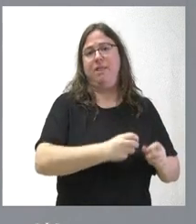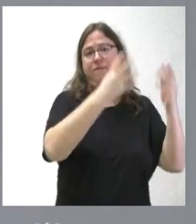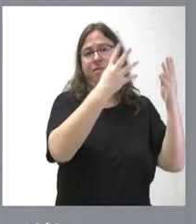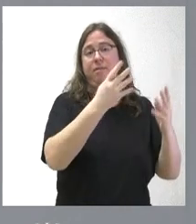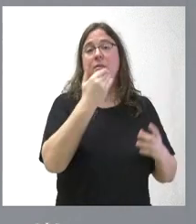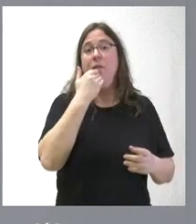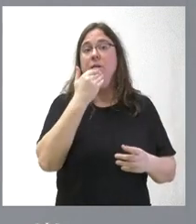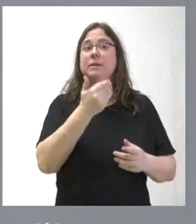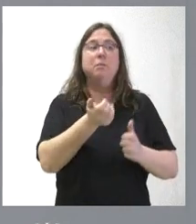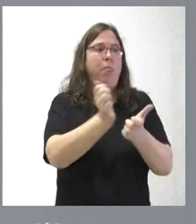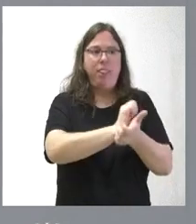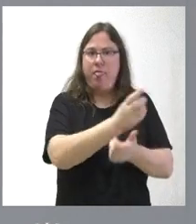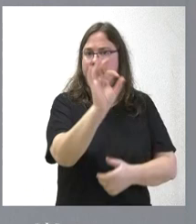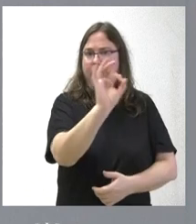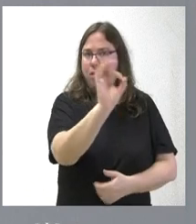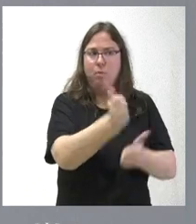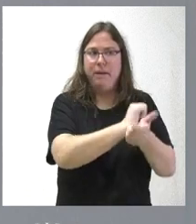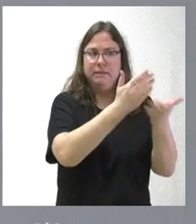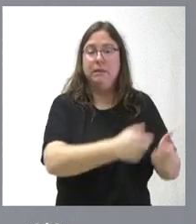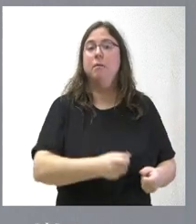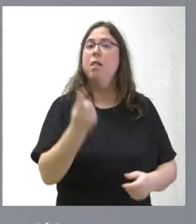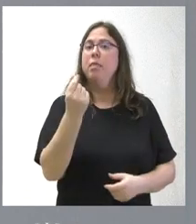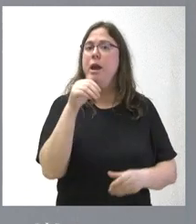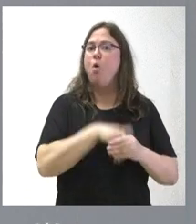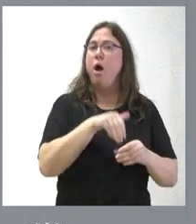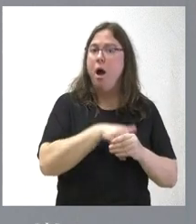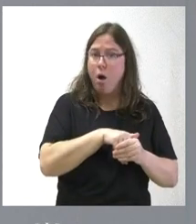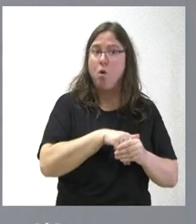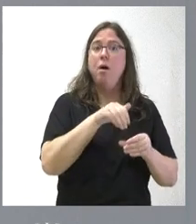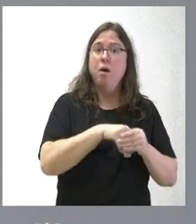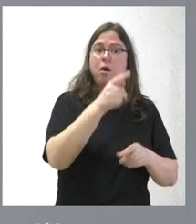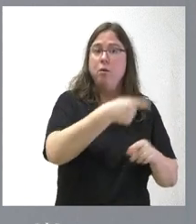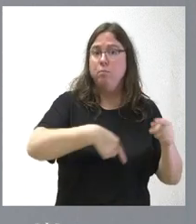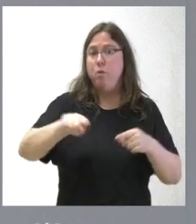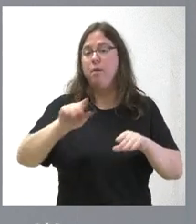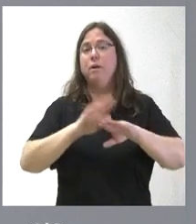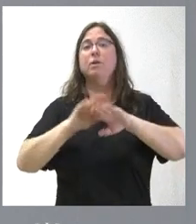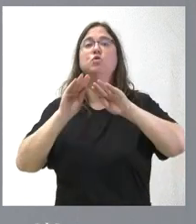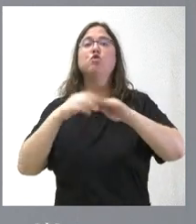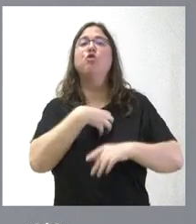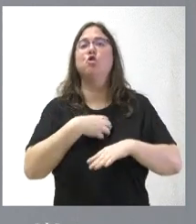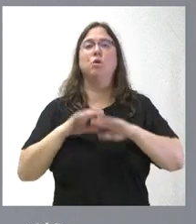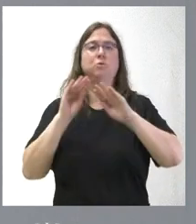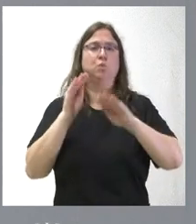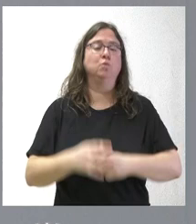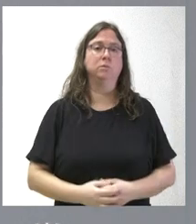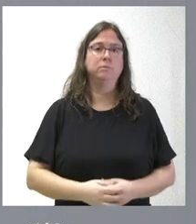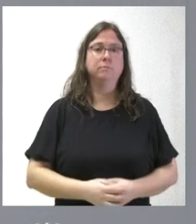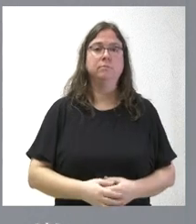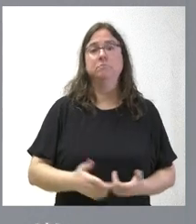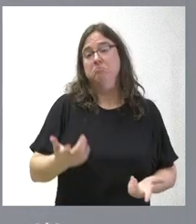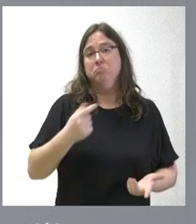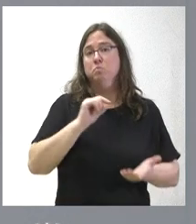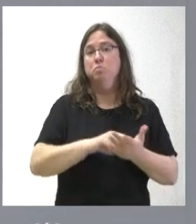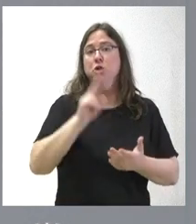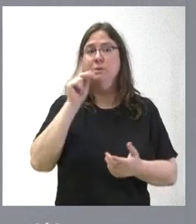esta cesión sería a coste cero, supondría un importante ahorro que podría destinarse lógicamente a las funciones que la propia fundación tiene. Desde ese punto de